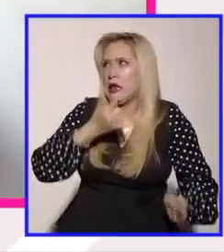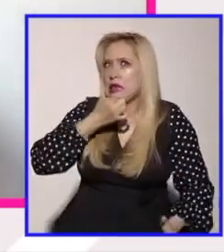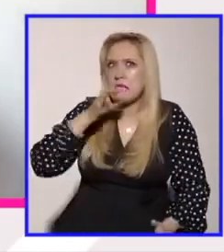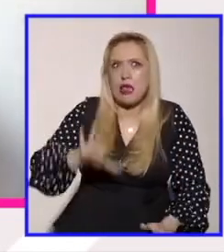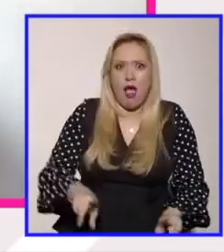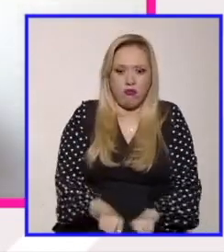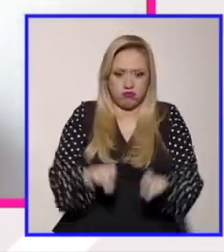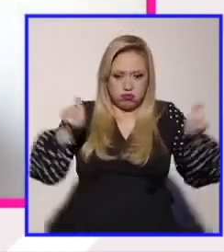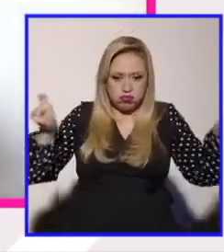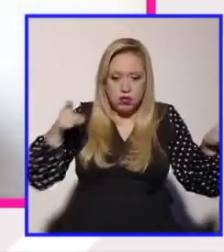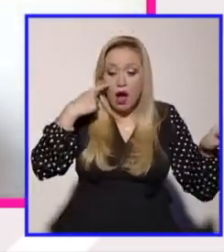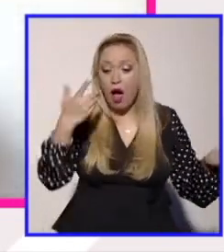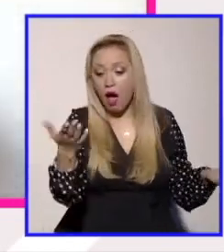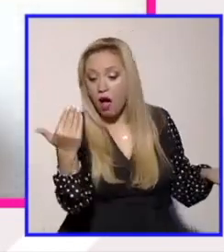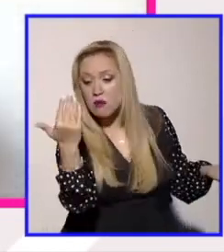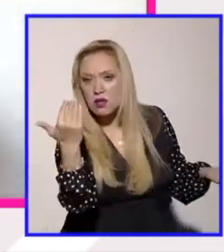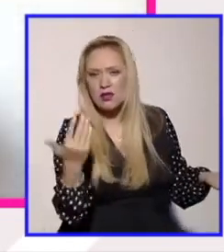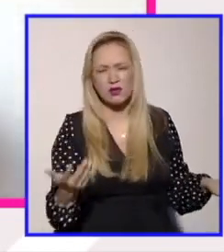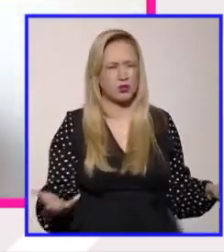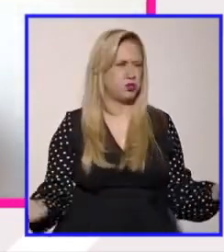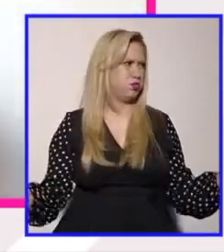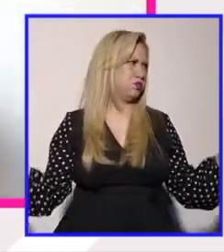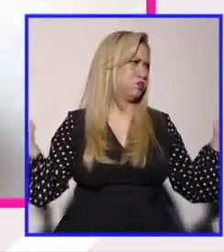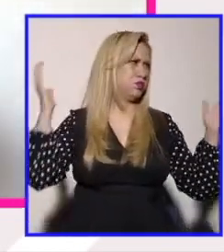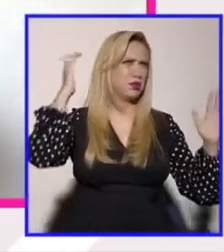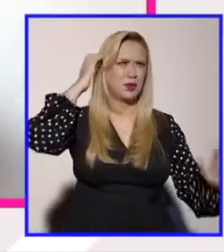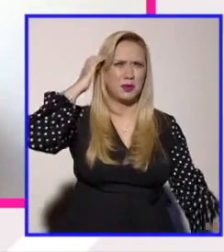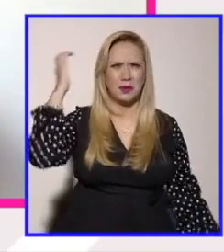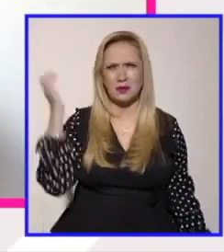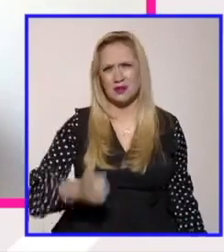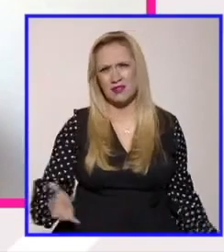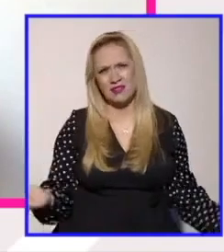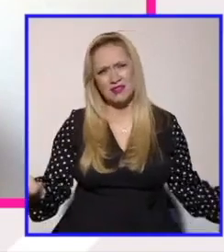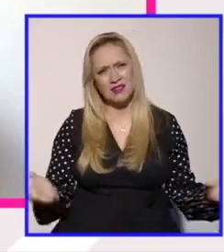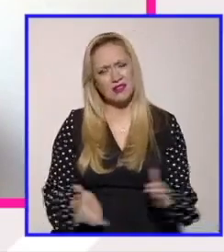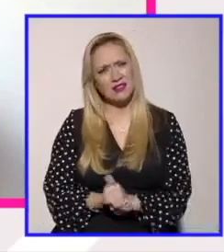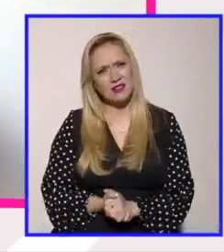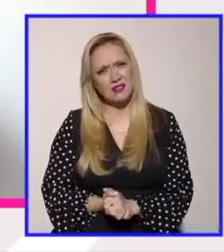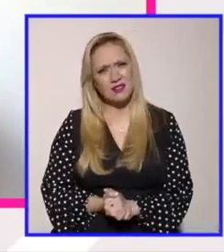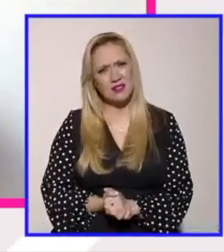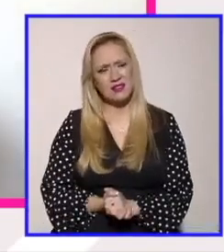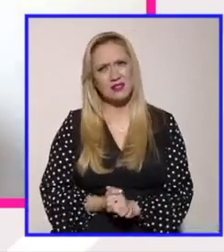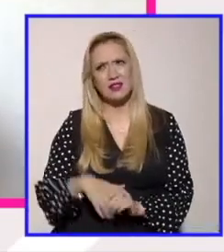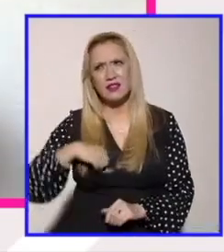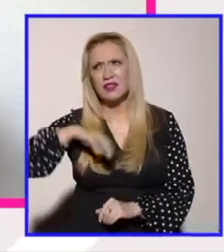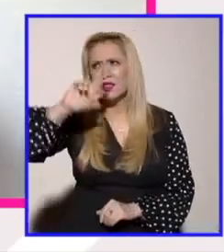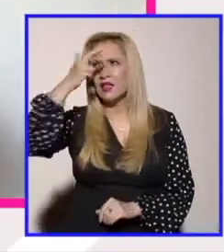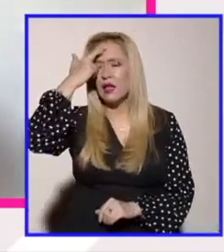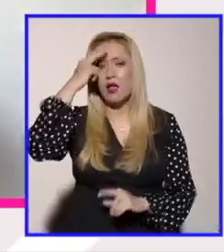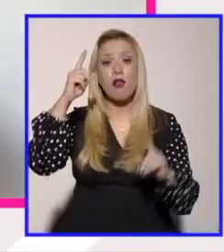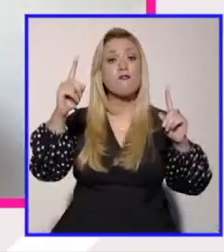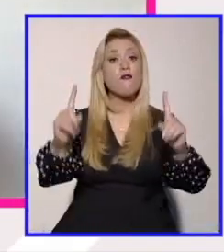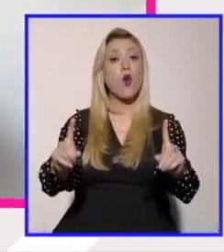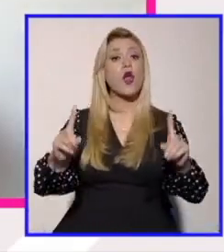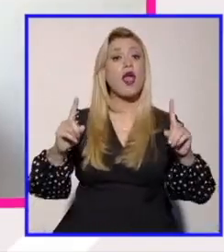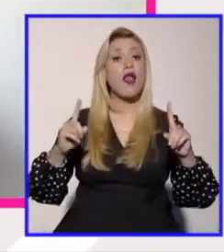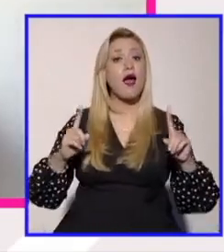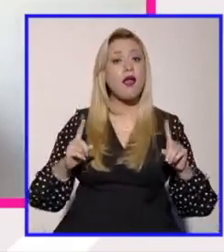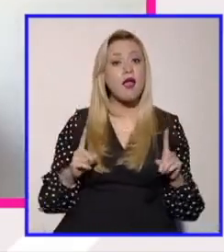brutal pero también por ejemplo recuerdo este caso jurídico que era de una funeraria que justamente